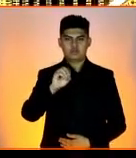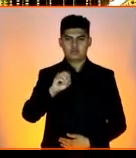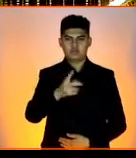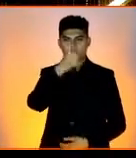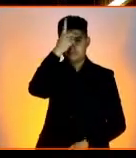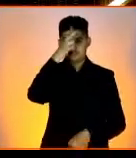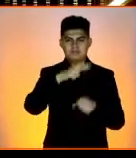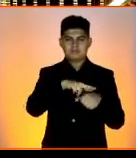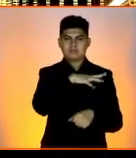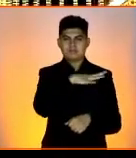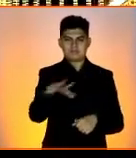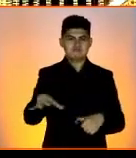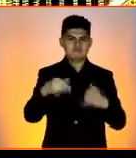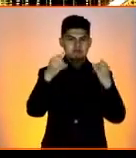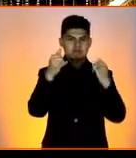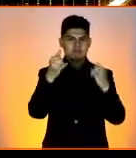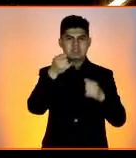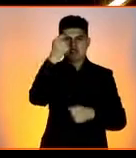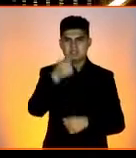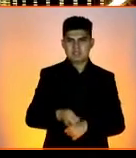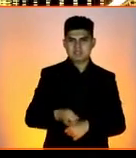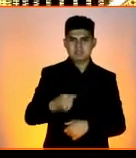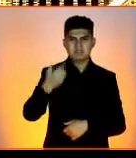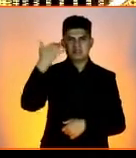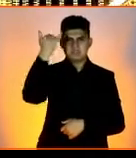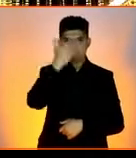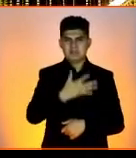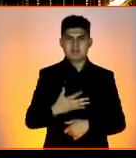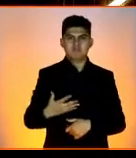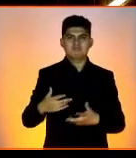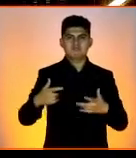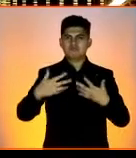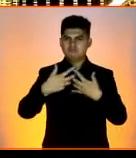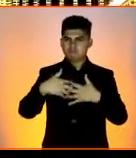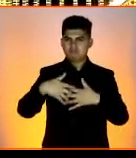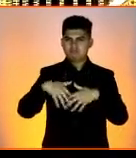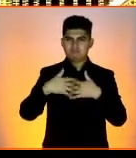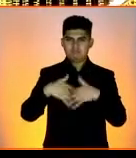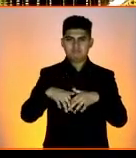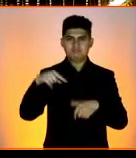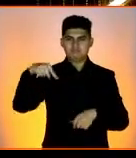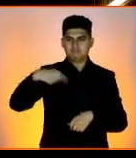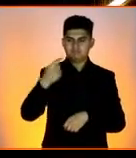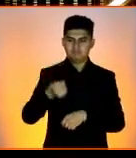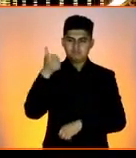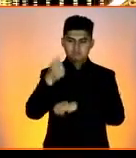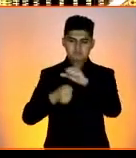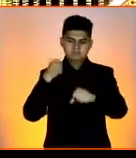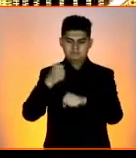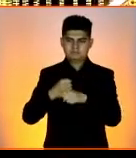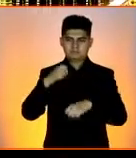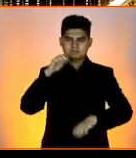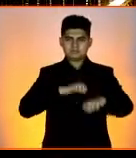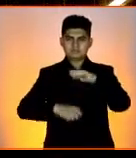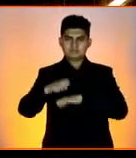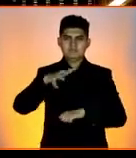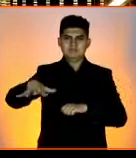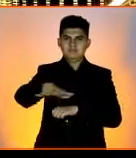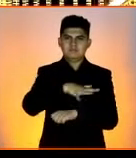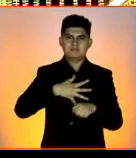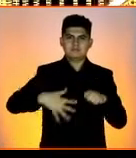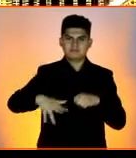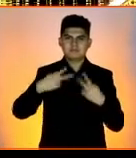director general de Identidad en Imágenes Corporativas. Este es nuestro primer año de ser una empresa